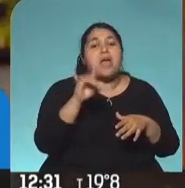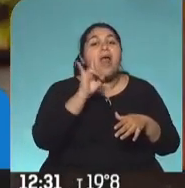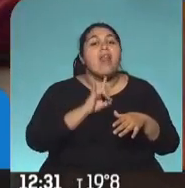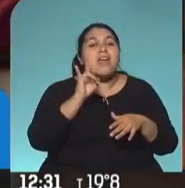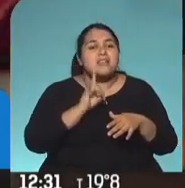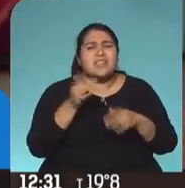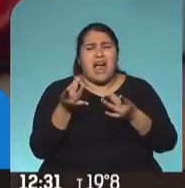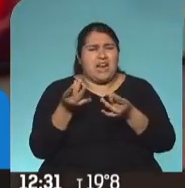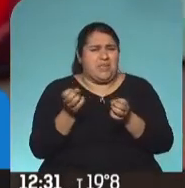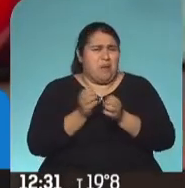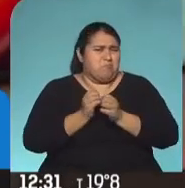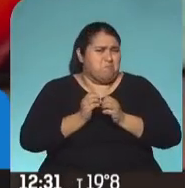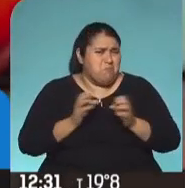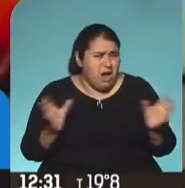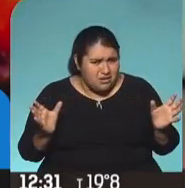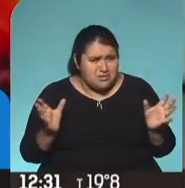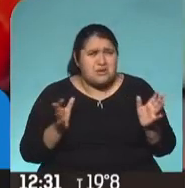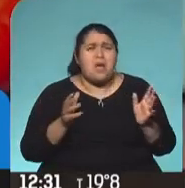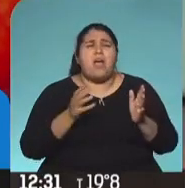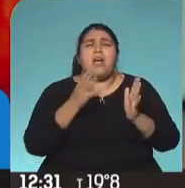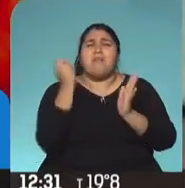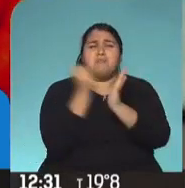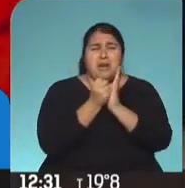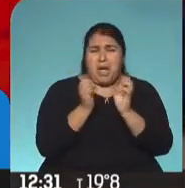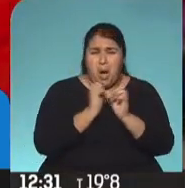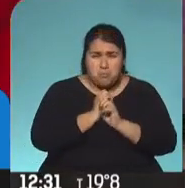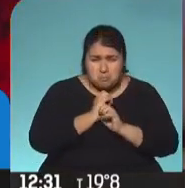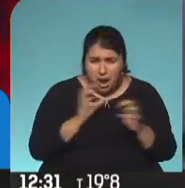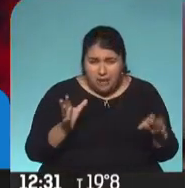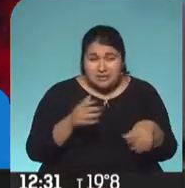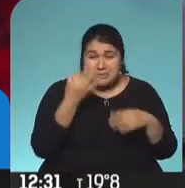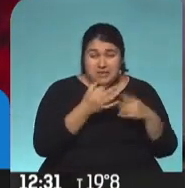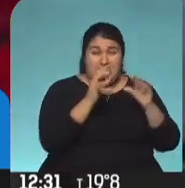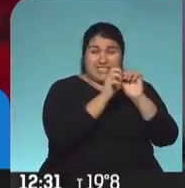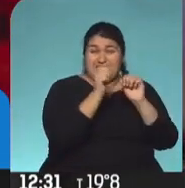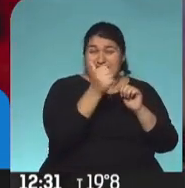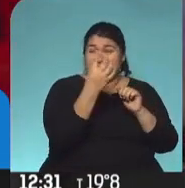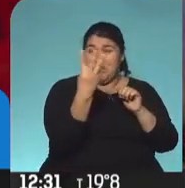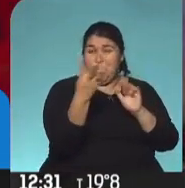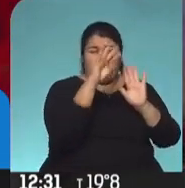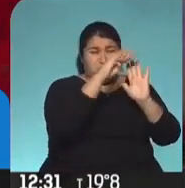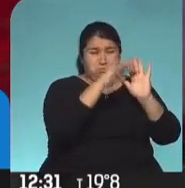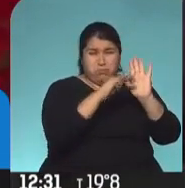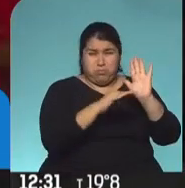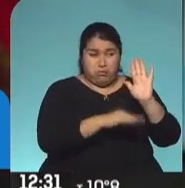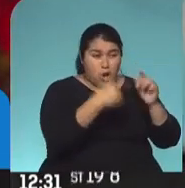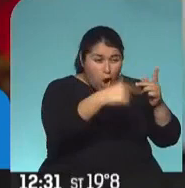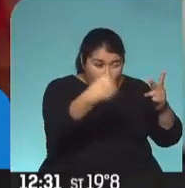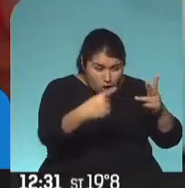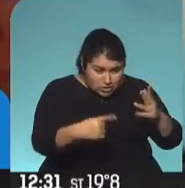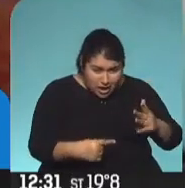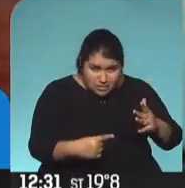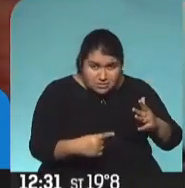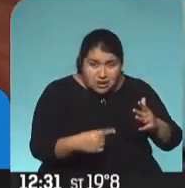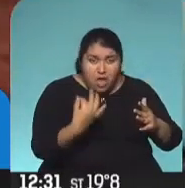y de mala calidad. Una cosa importante para destacar es que de estos 64 productos que componen la canasta básica alimentaria, hay que